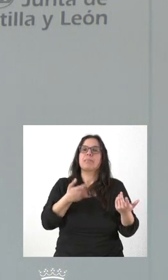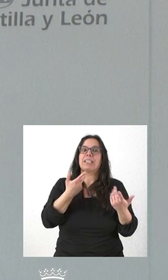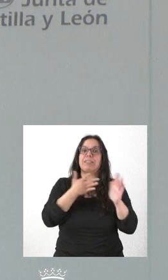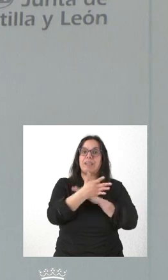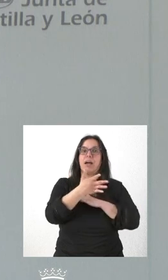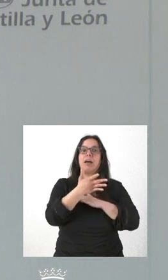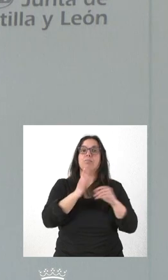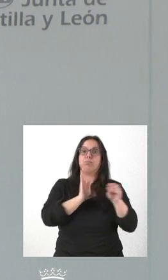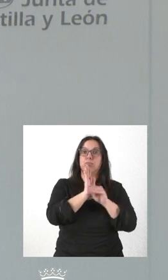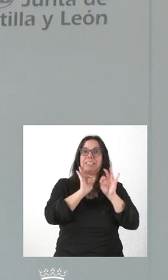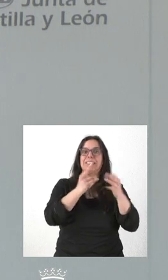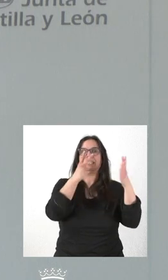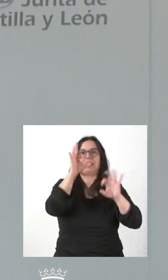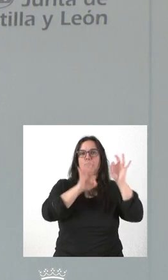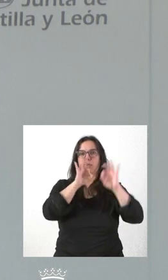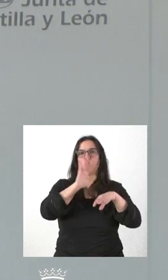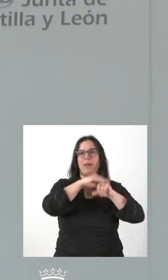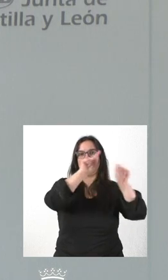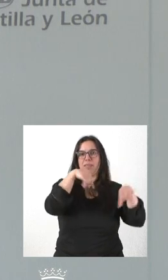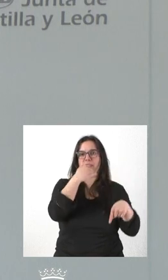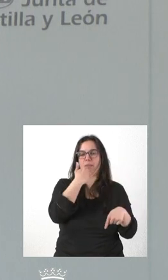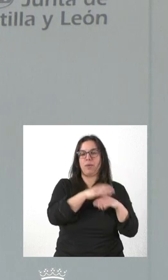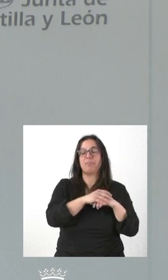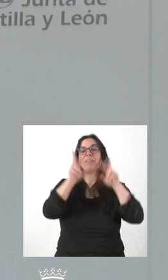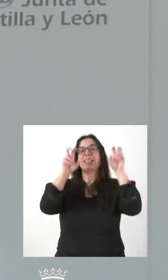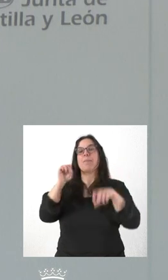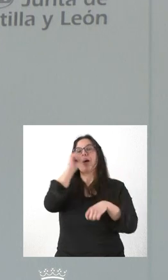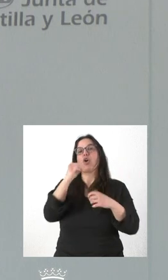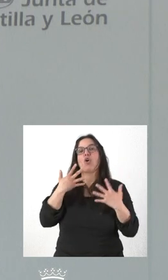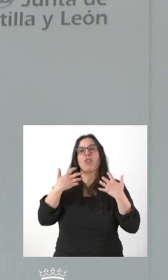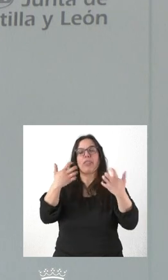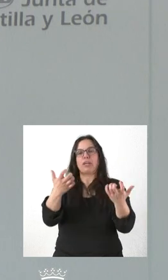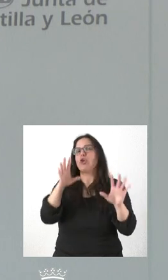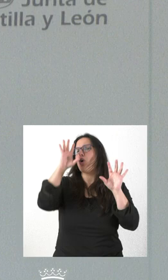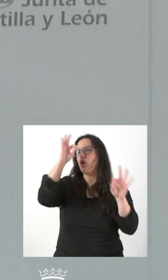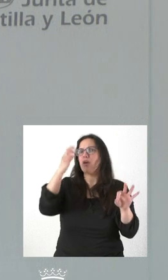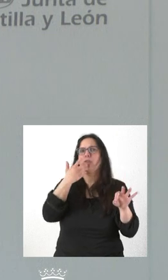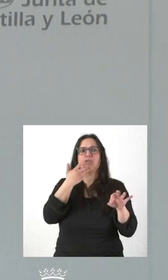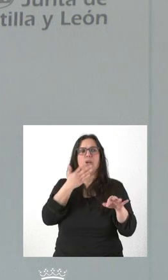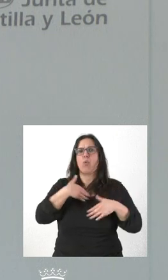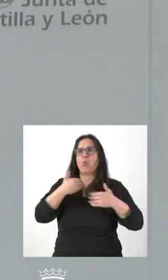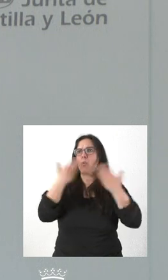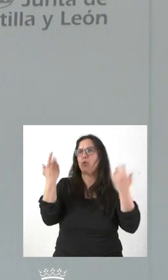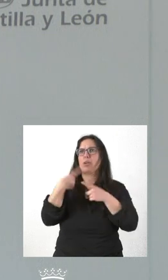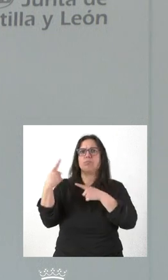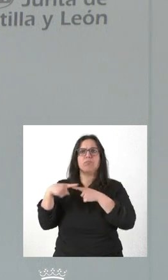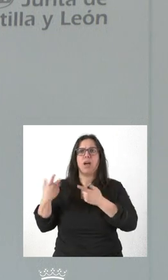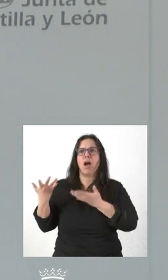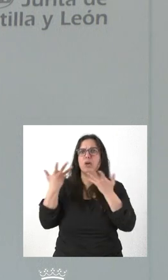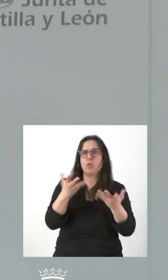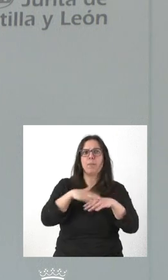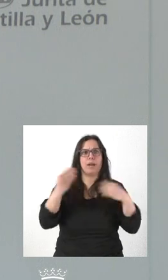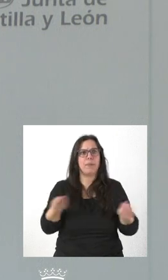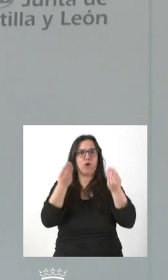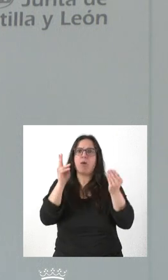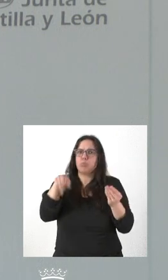70% del total de las ayudas. El tema del concierto. Naturalmente, todo lo que ayude a mejorar será positivo y, si alguien